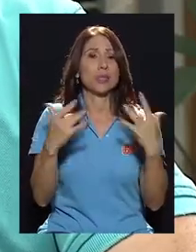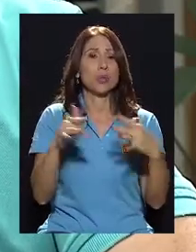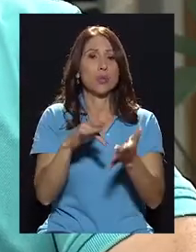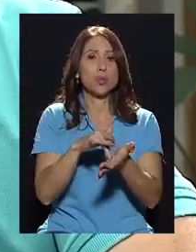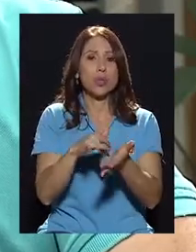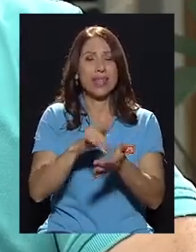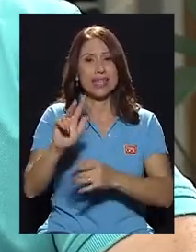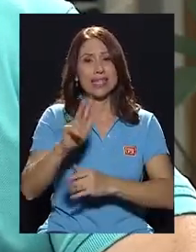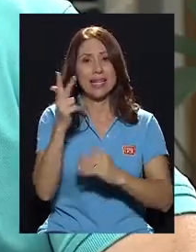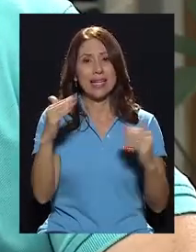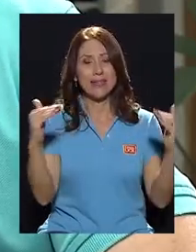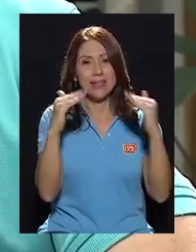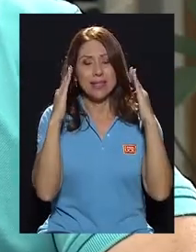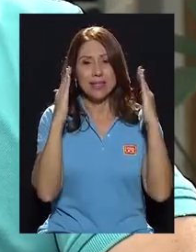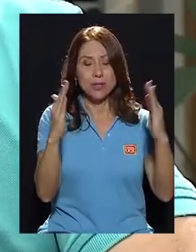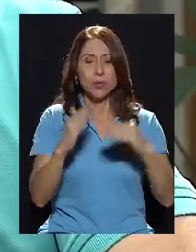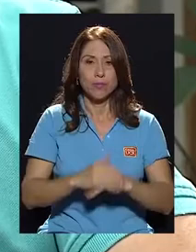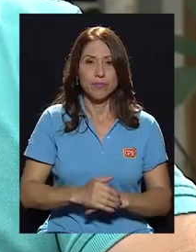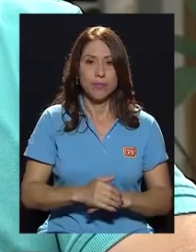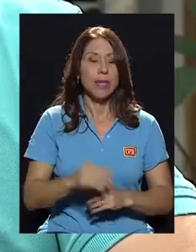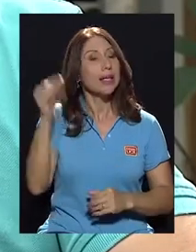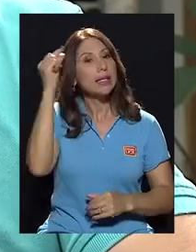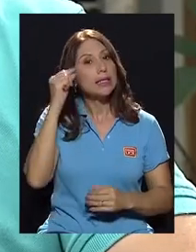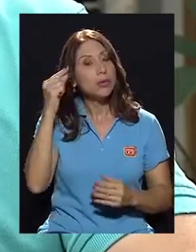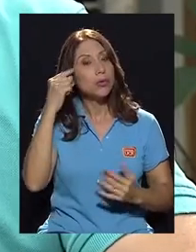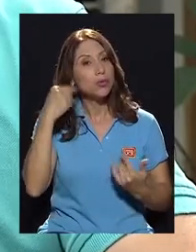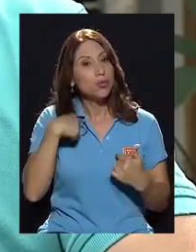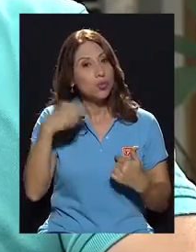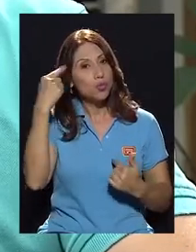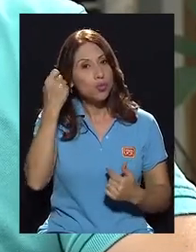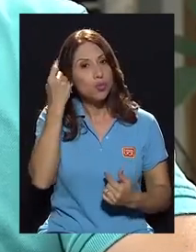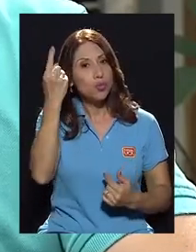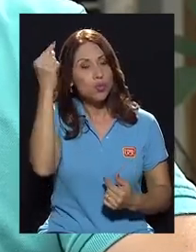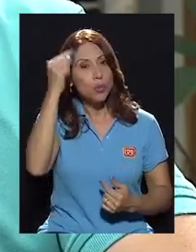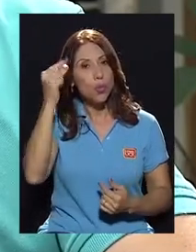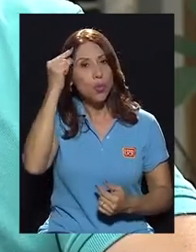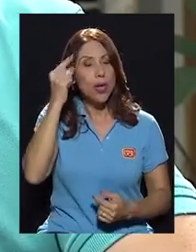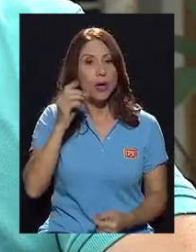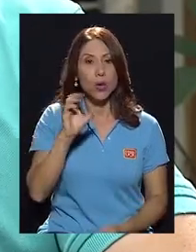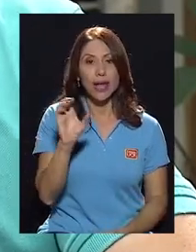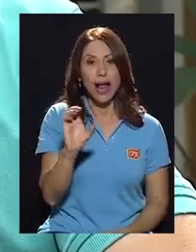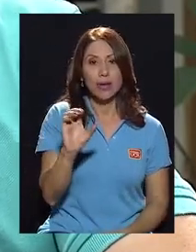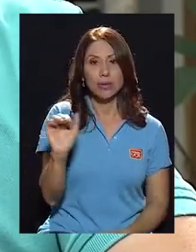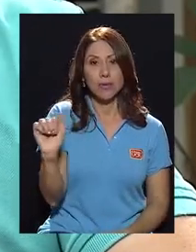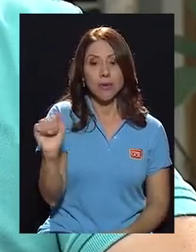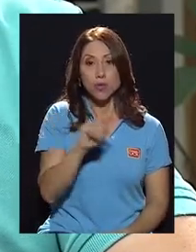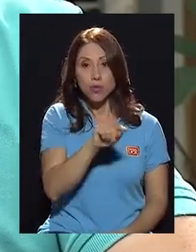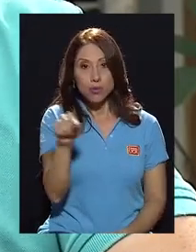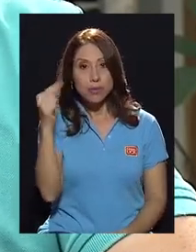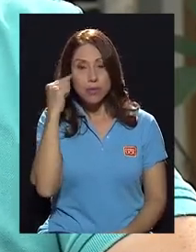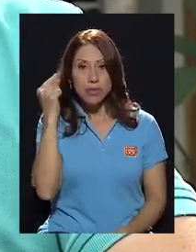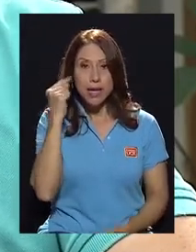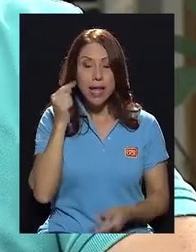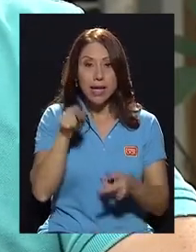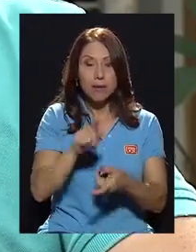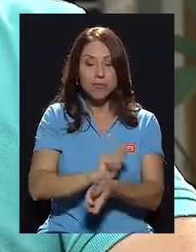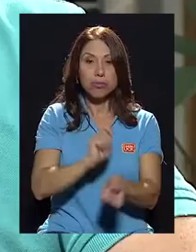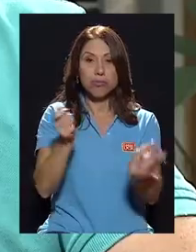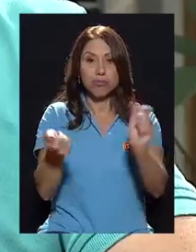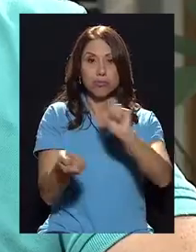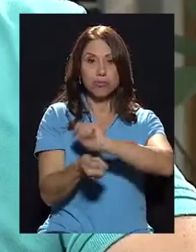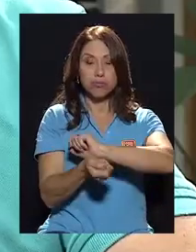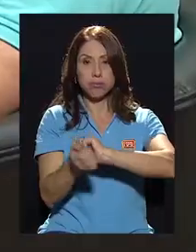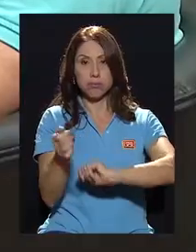Eso, pues, según eventual el gobierno de don Carlos Alvarado, ¿ustedes pensarían en revertirlo?